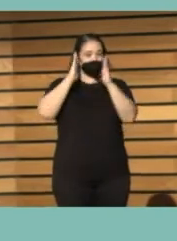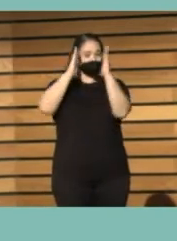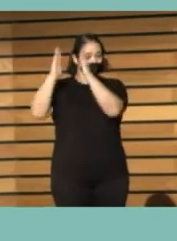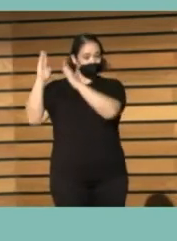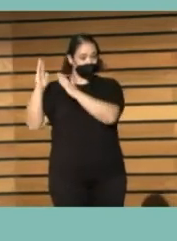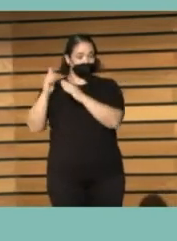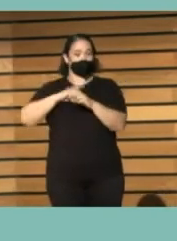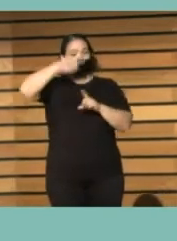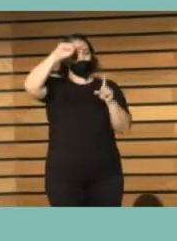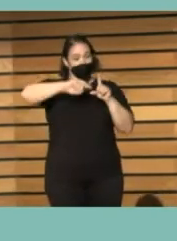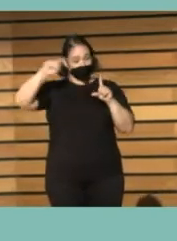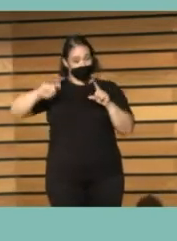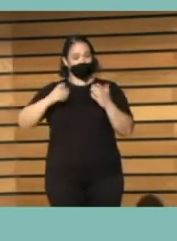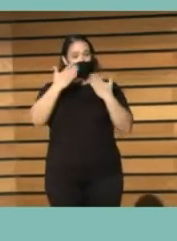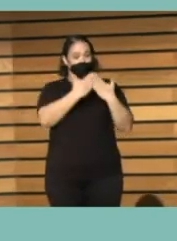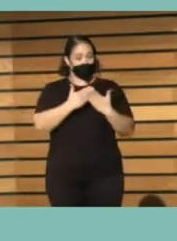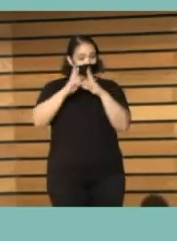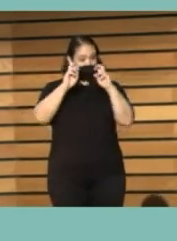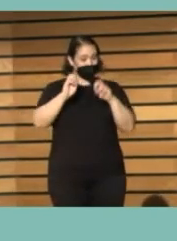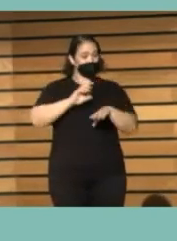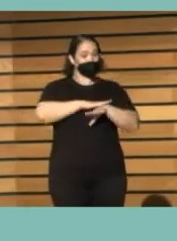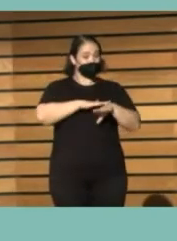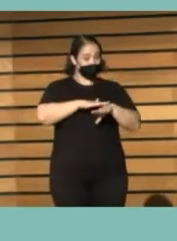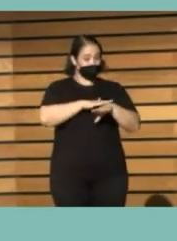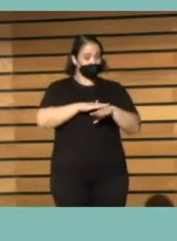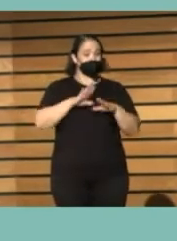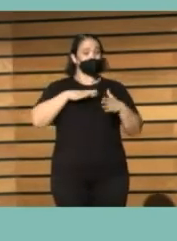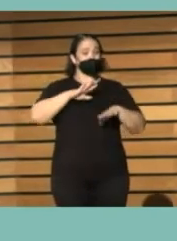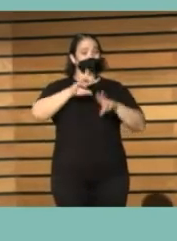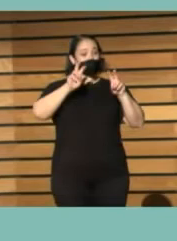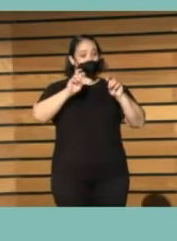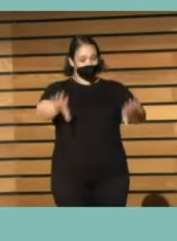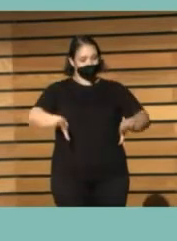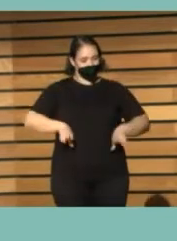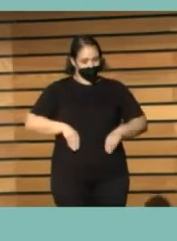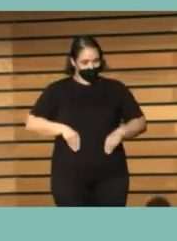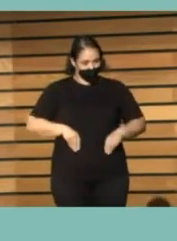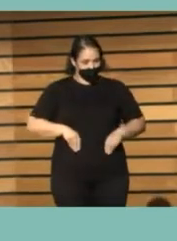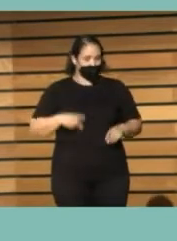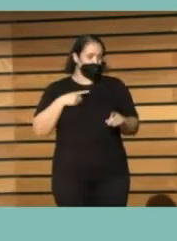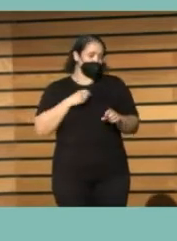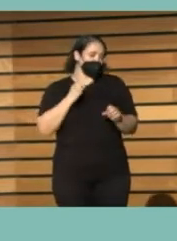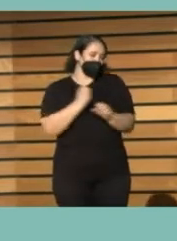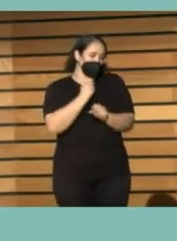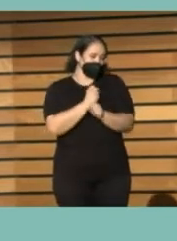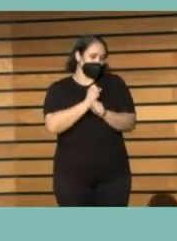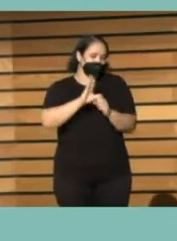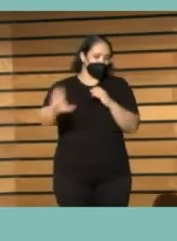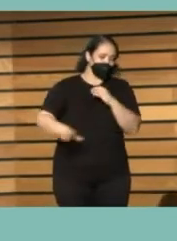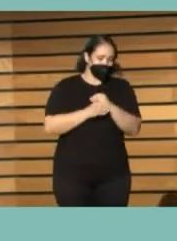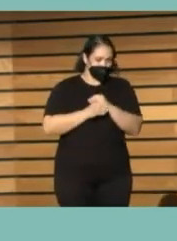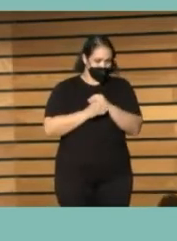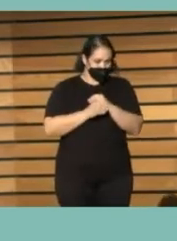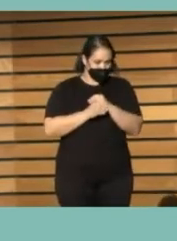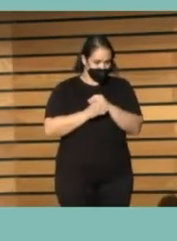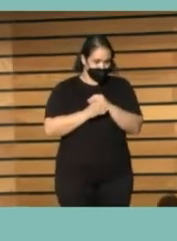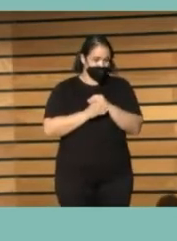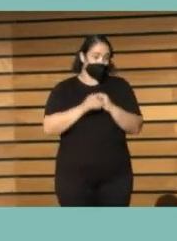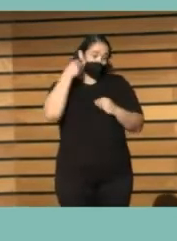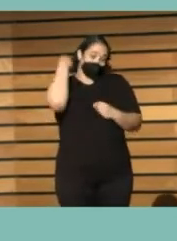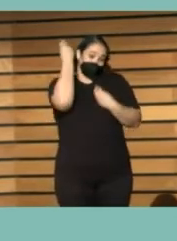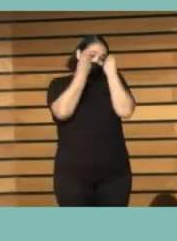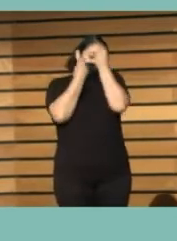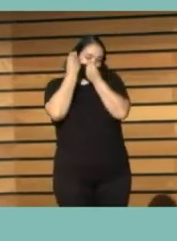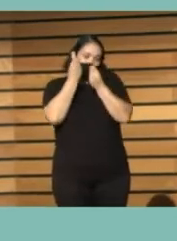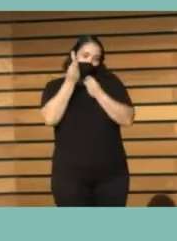División de Estadísticas y Estudios del Ministerio para asumirla como una tarea adicional, porque pensamos que es